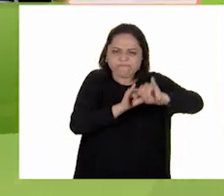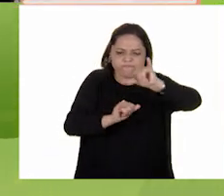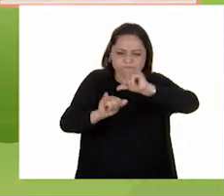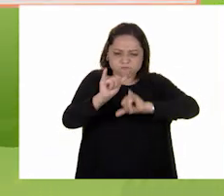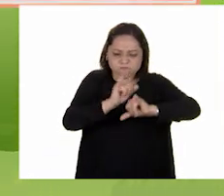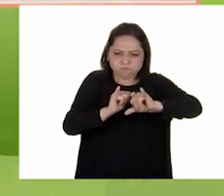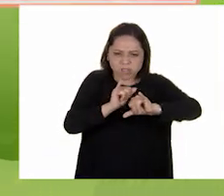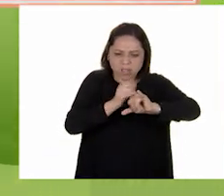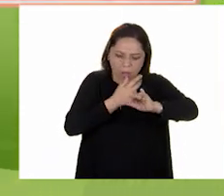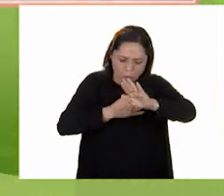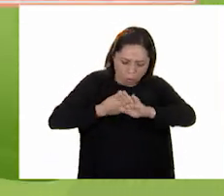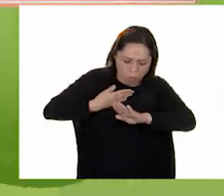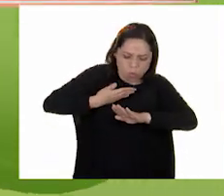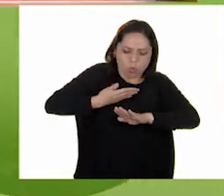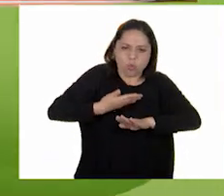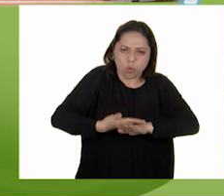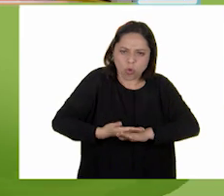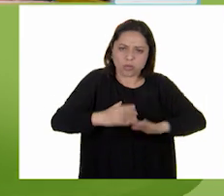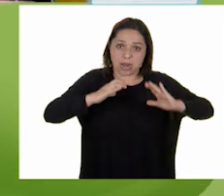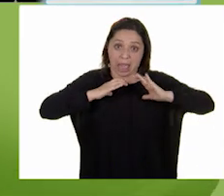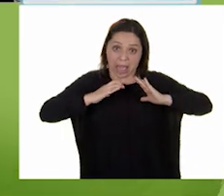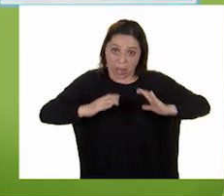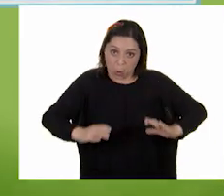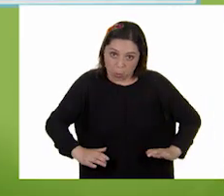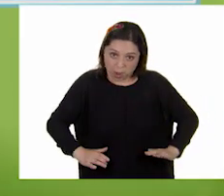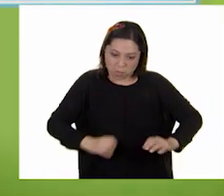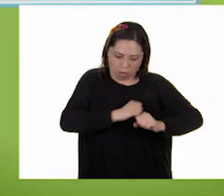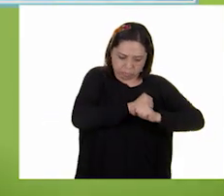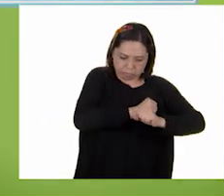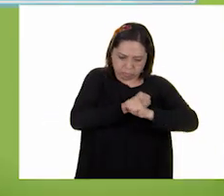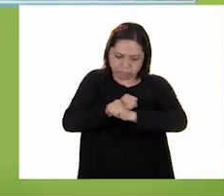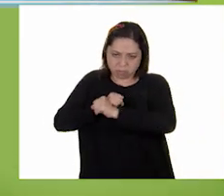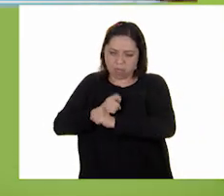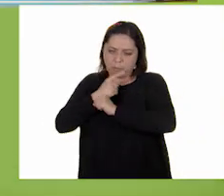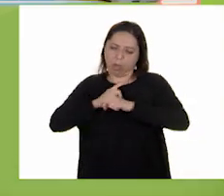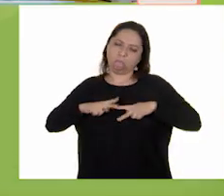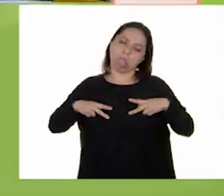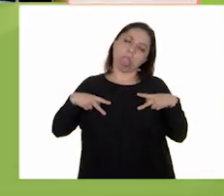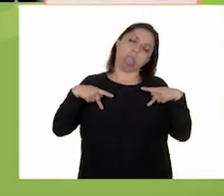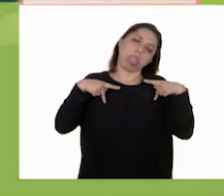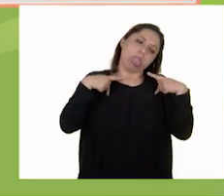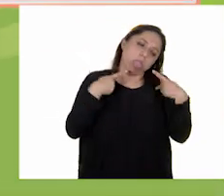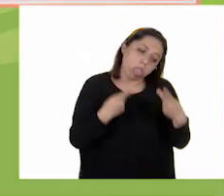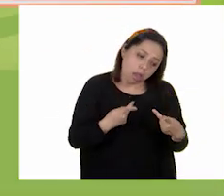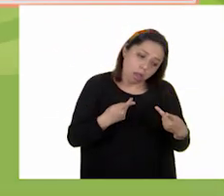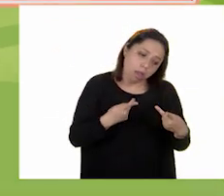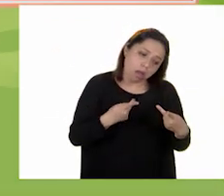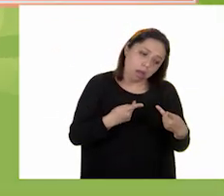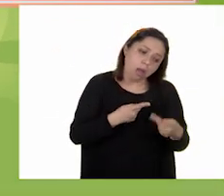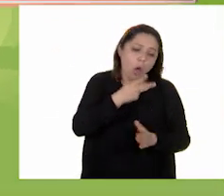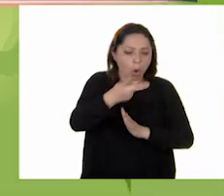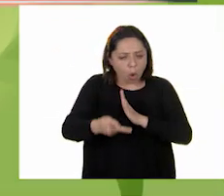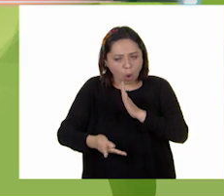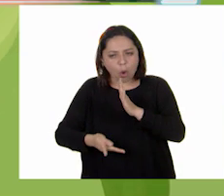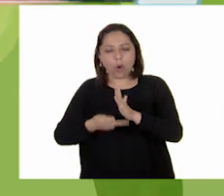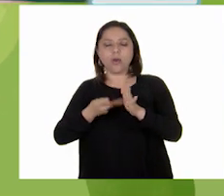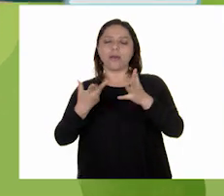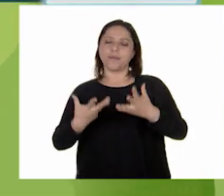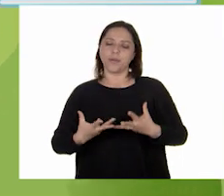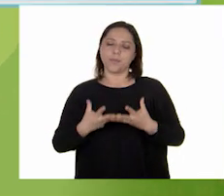sistema inmune, provocando que te debilites para luego recuperarte. Inciso B.